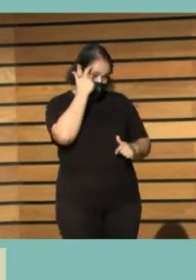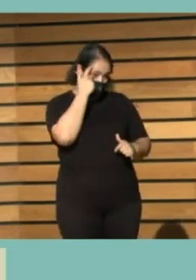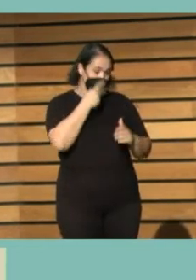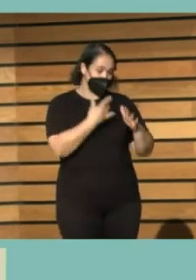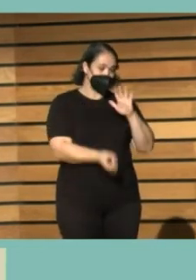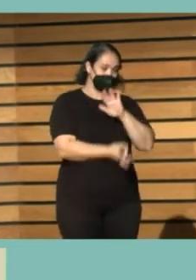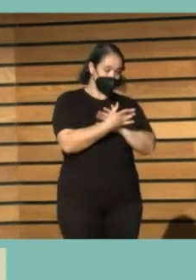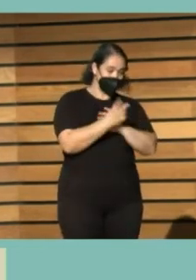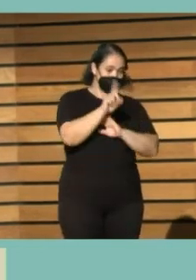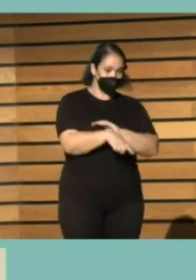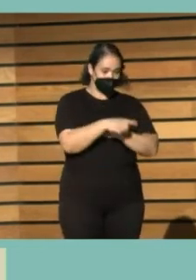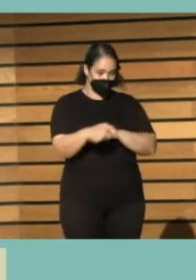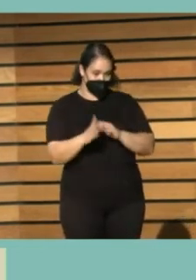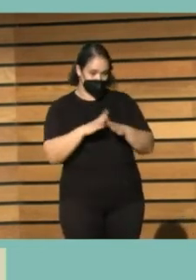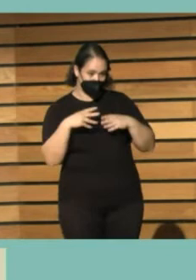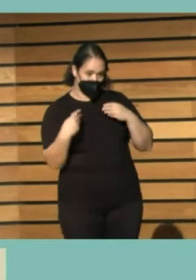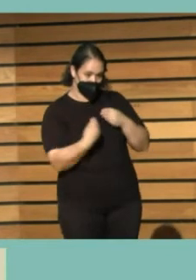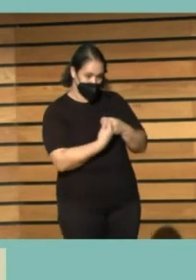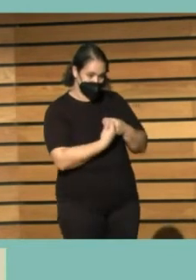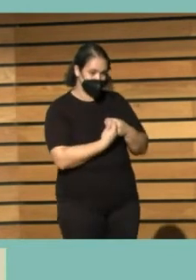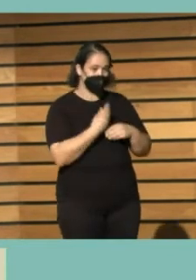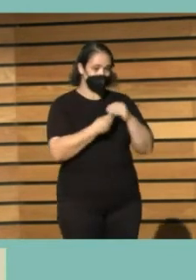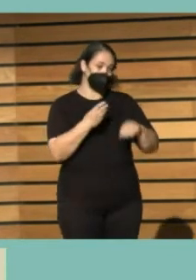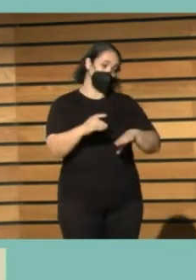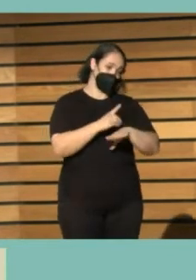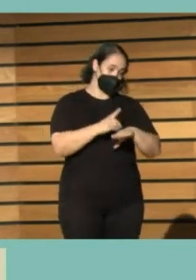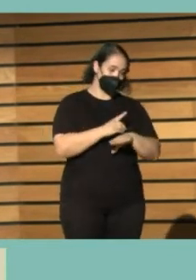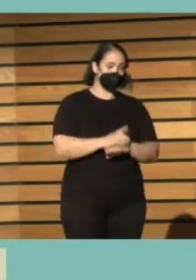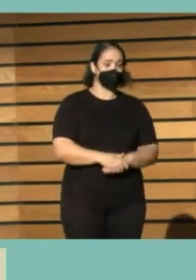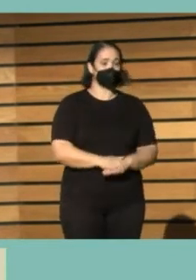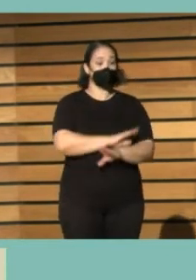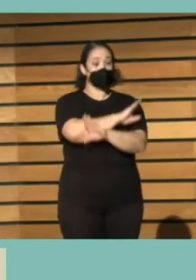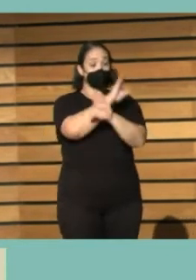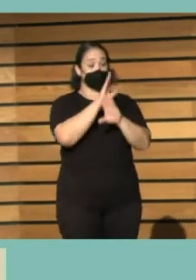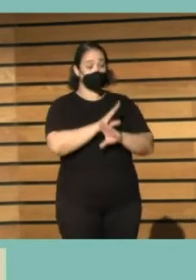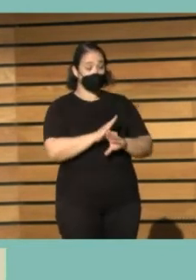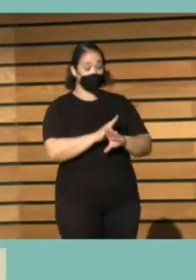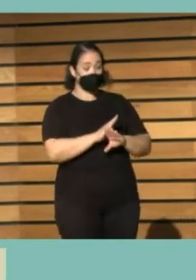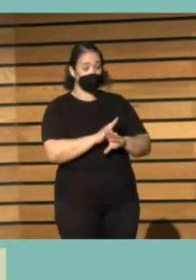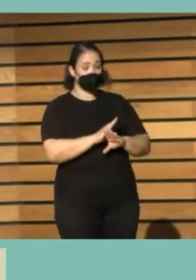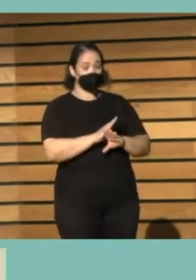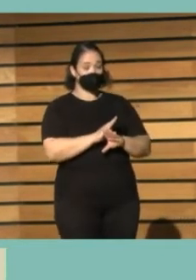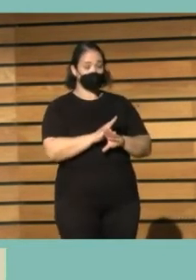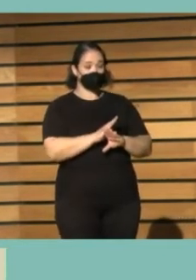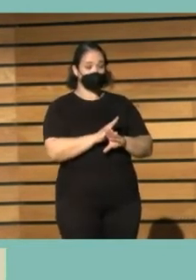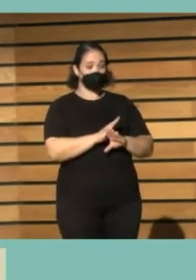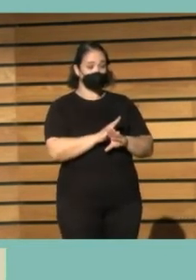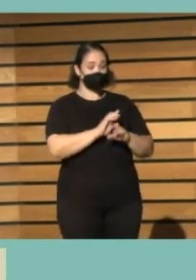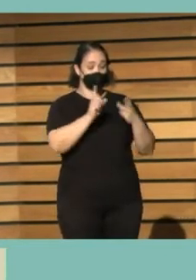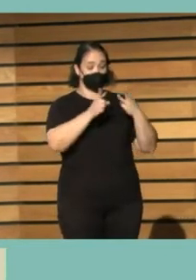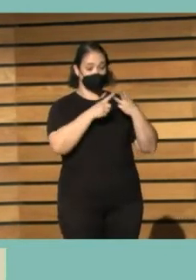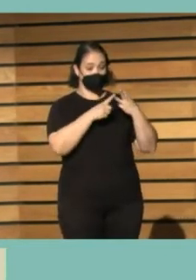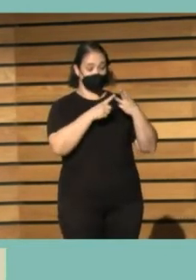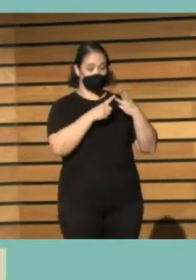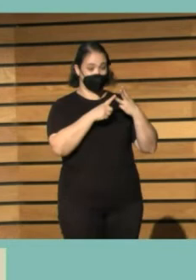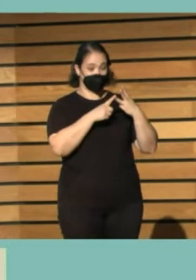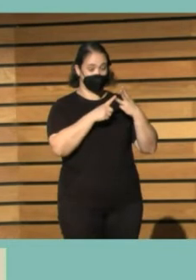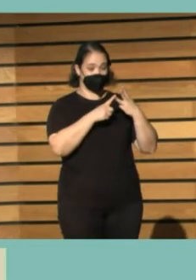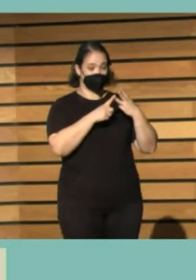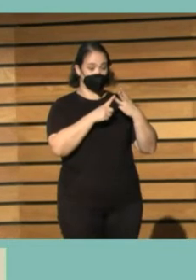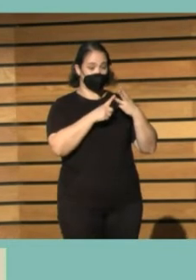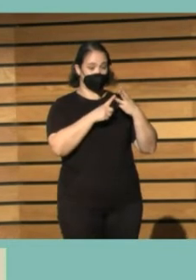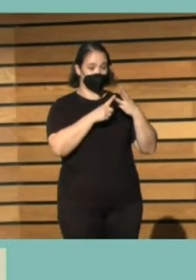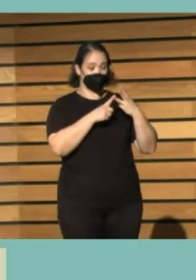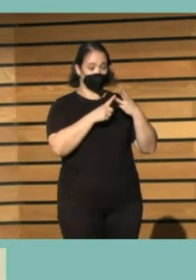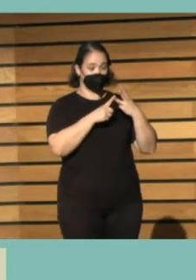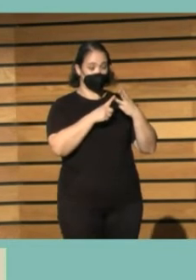recomendaciones de materiales a digitalizar. Por último, en un tercer apartado, esta línea estratégica